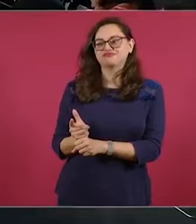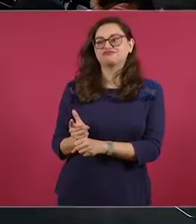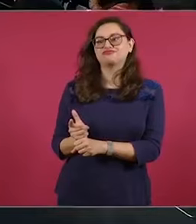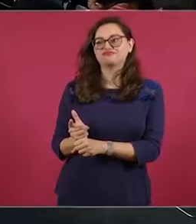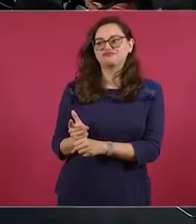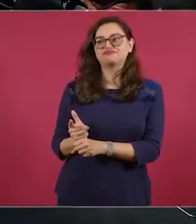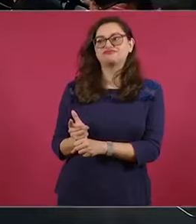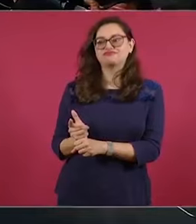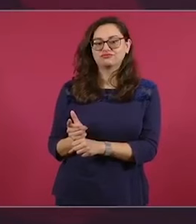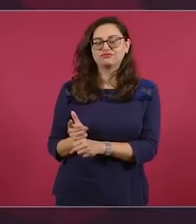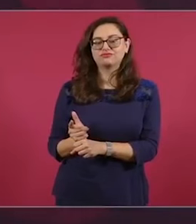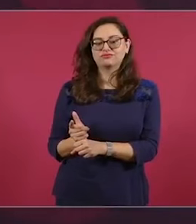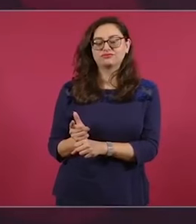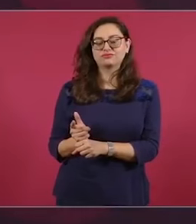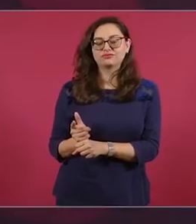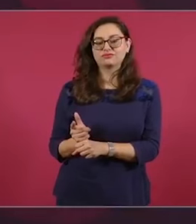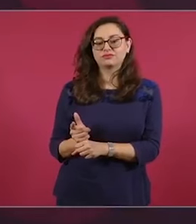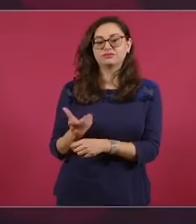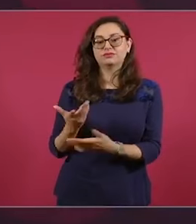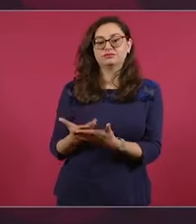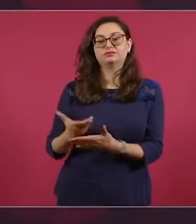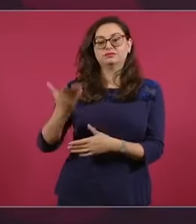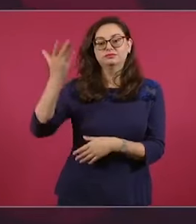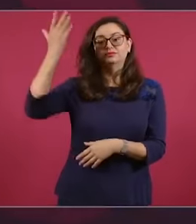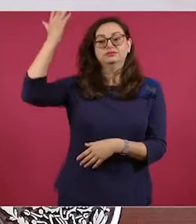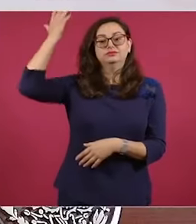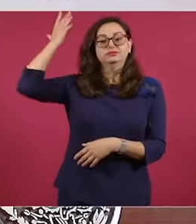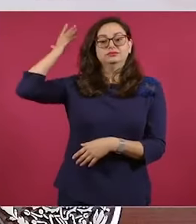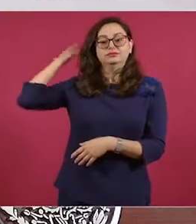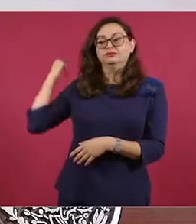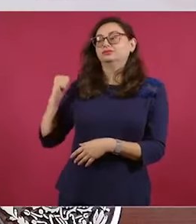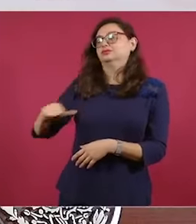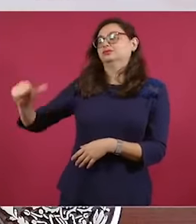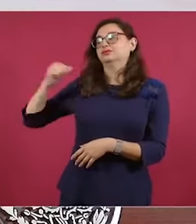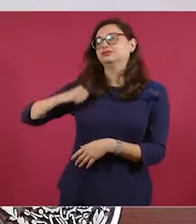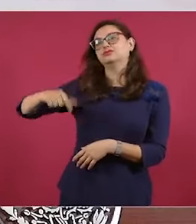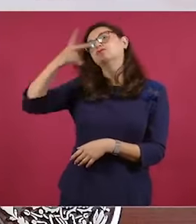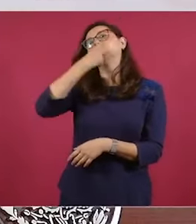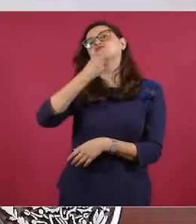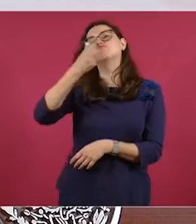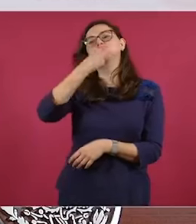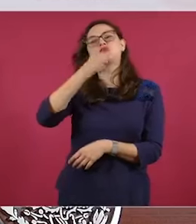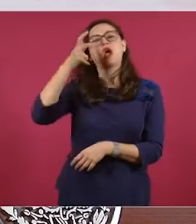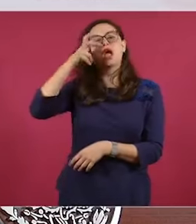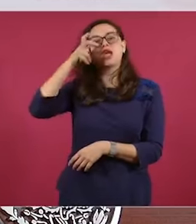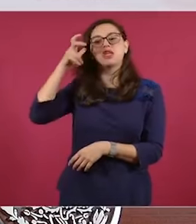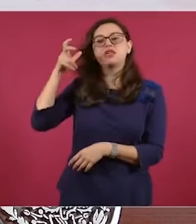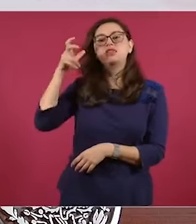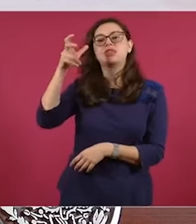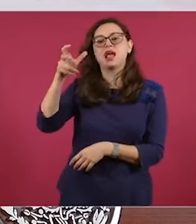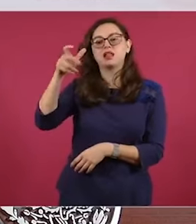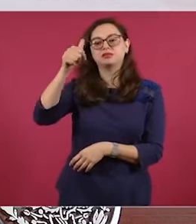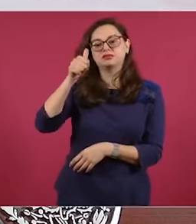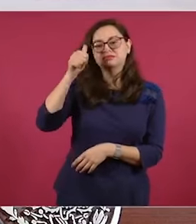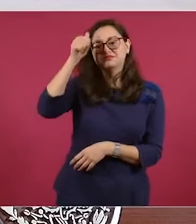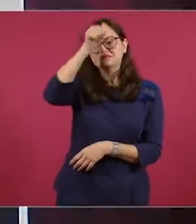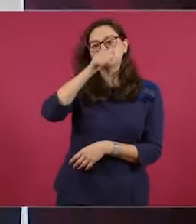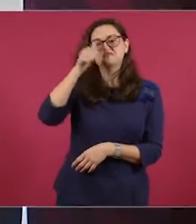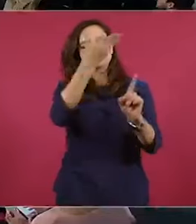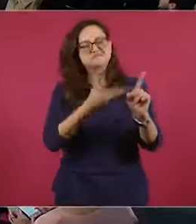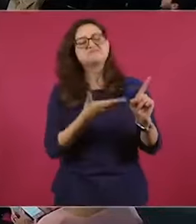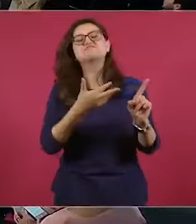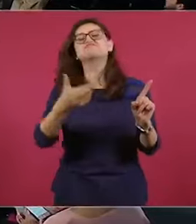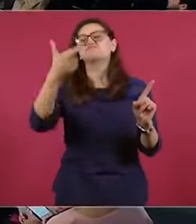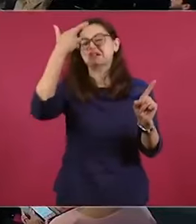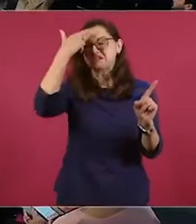Miguel Hidalgo, el padre de nuestra patria, ese cura bueno y rebelde